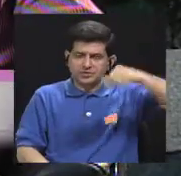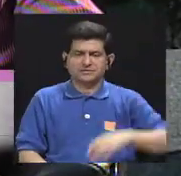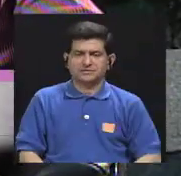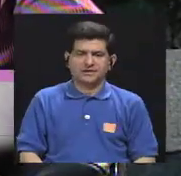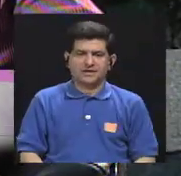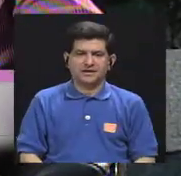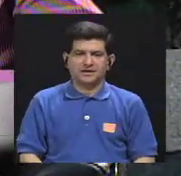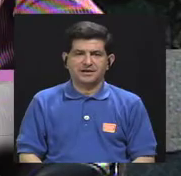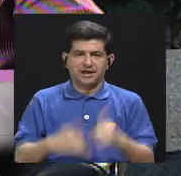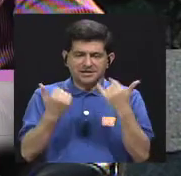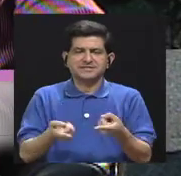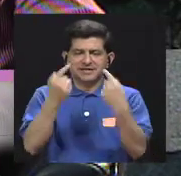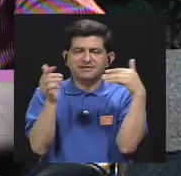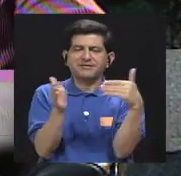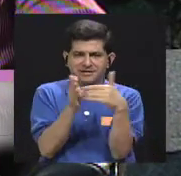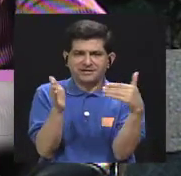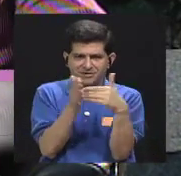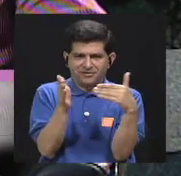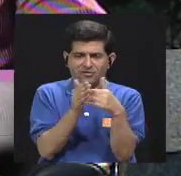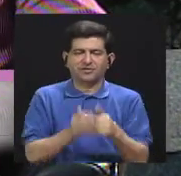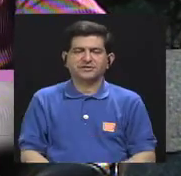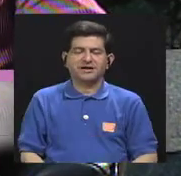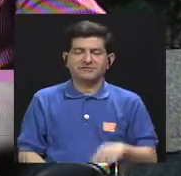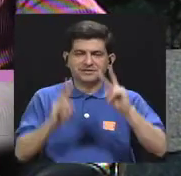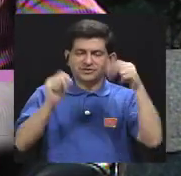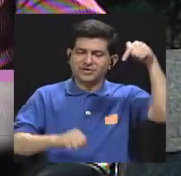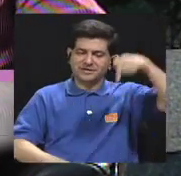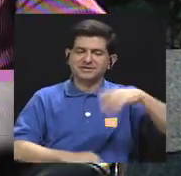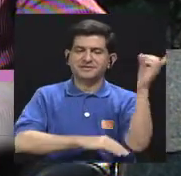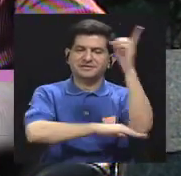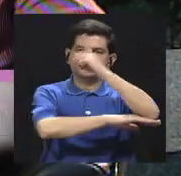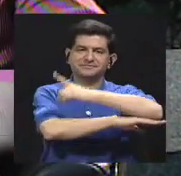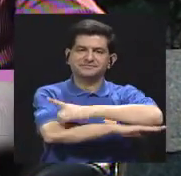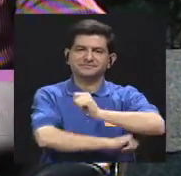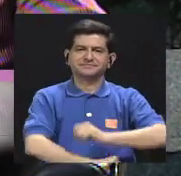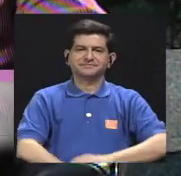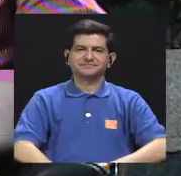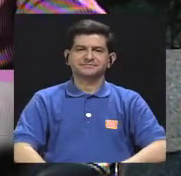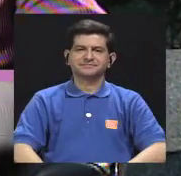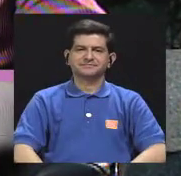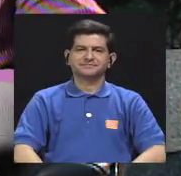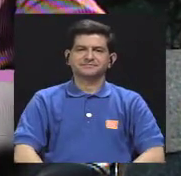pues pronto regresaremos con nuestro tema de hoy gracias